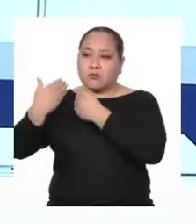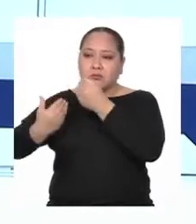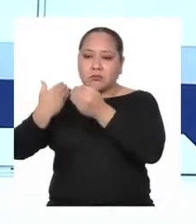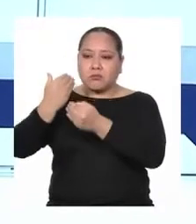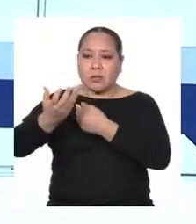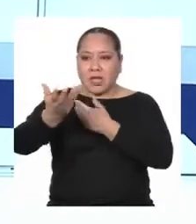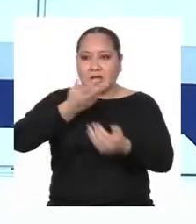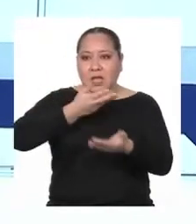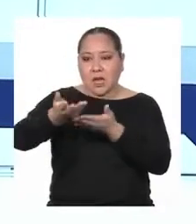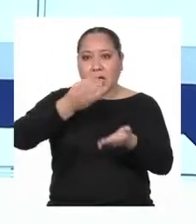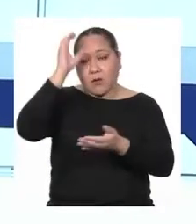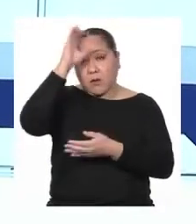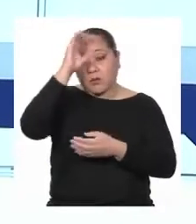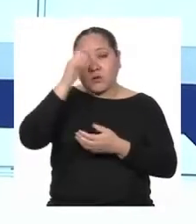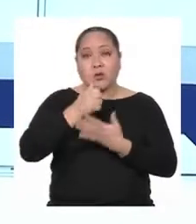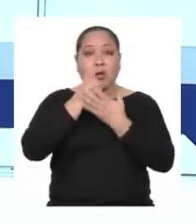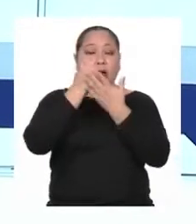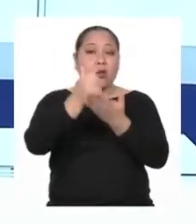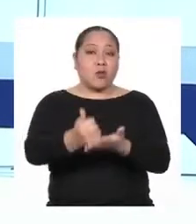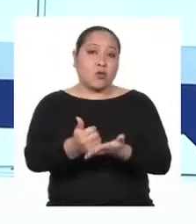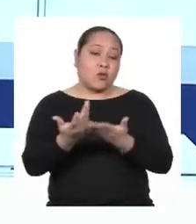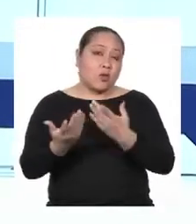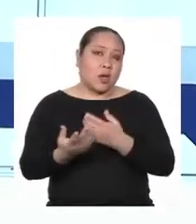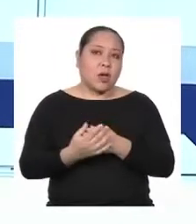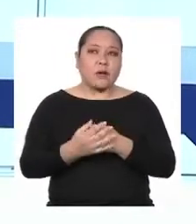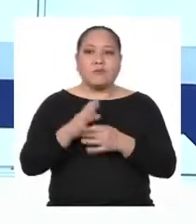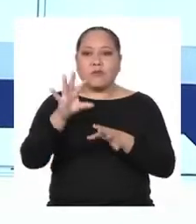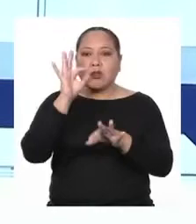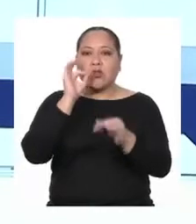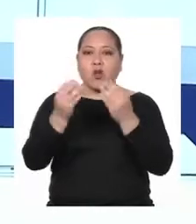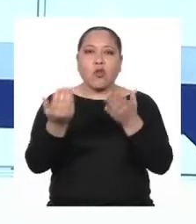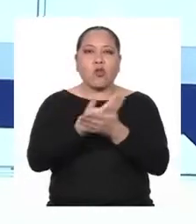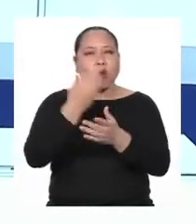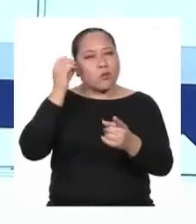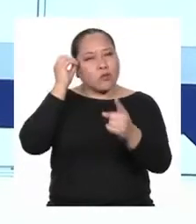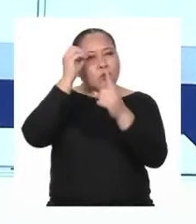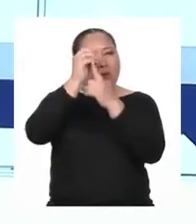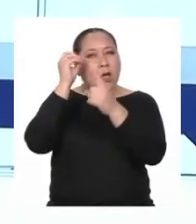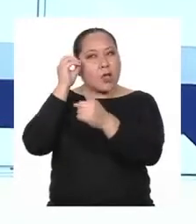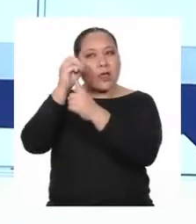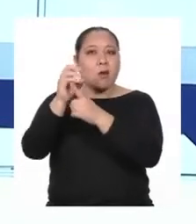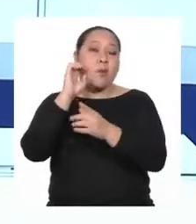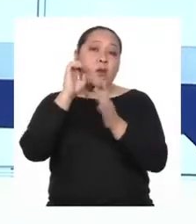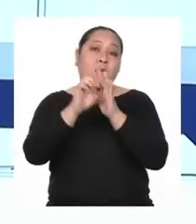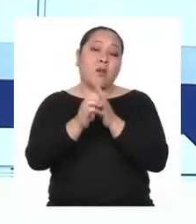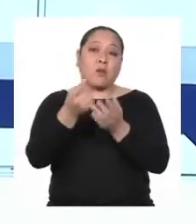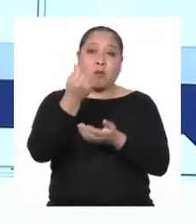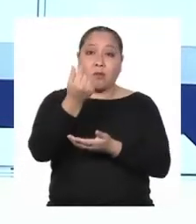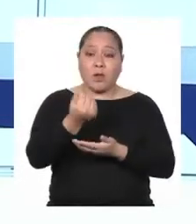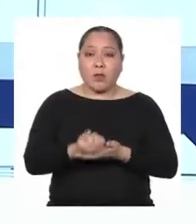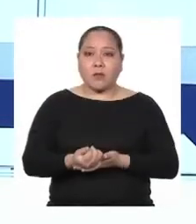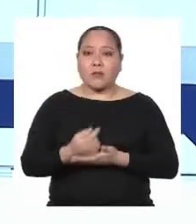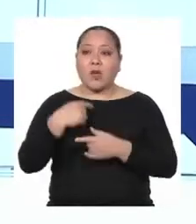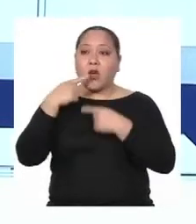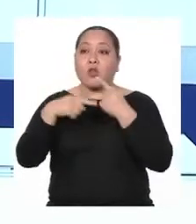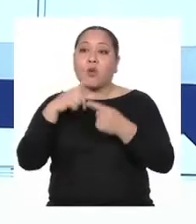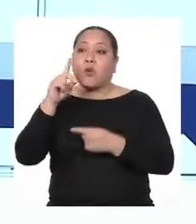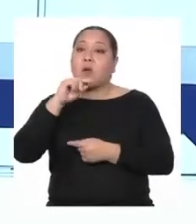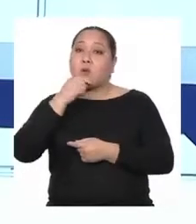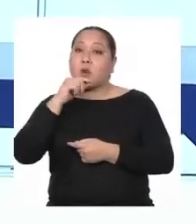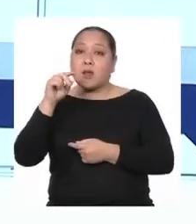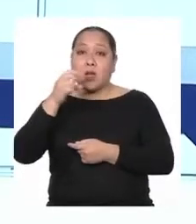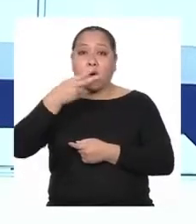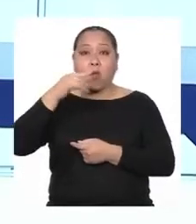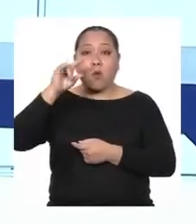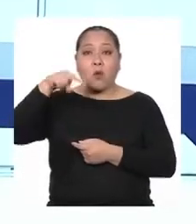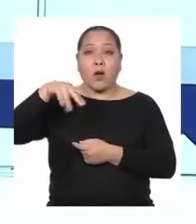conocimientos Nos ayuda a encontrarle nuevos propósitos como el económico Me contaba una señora de Huancayo Que